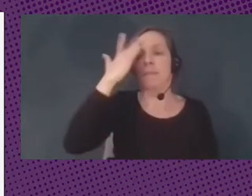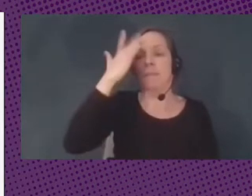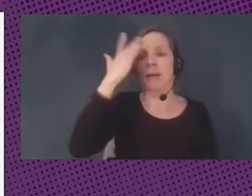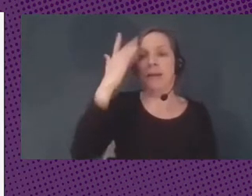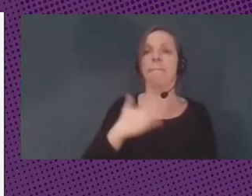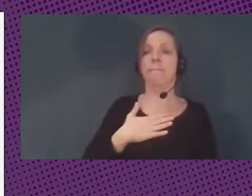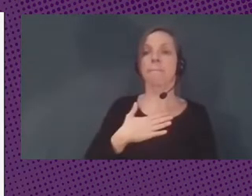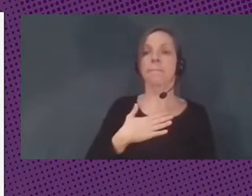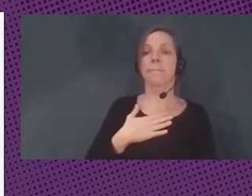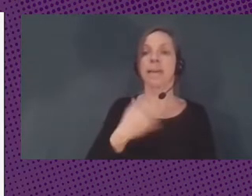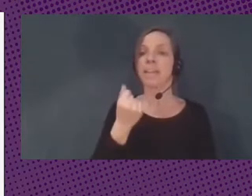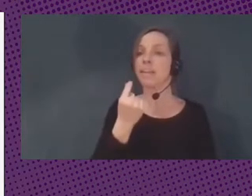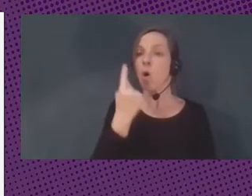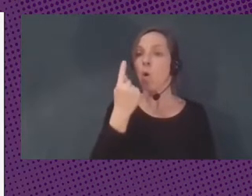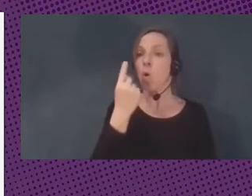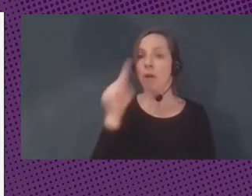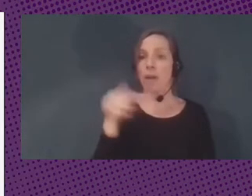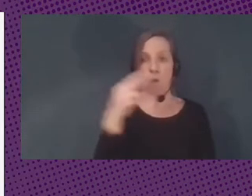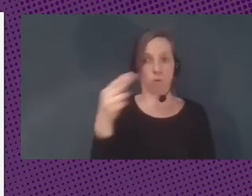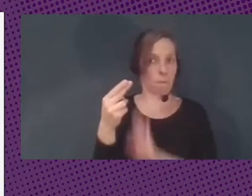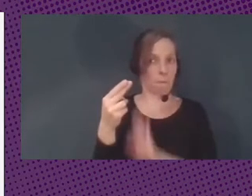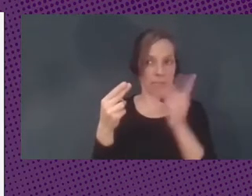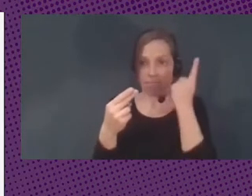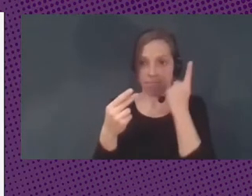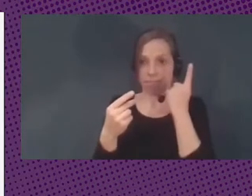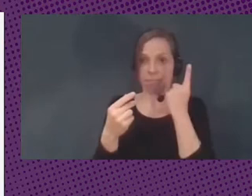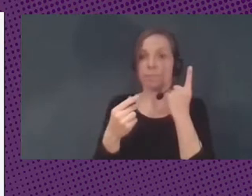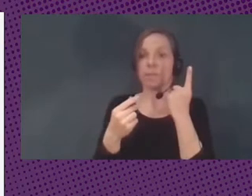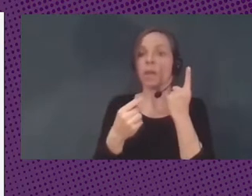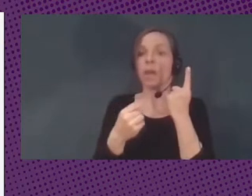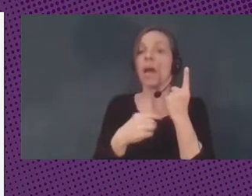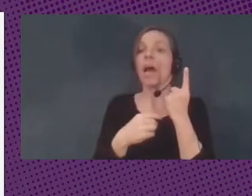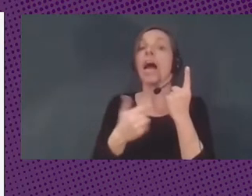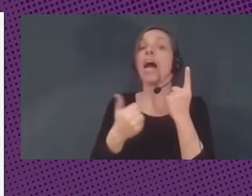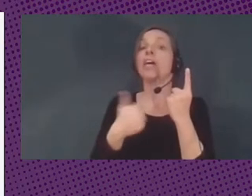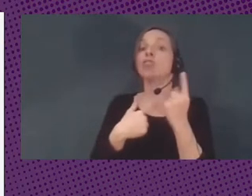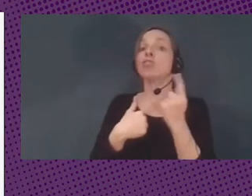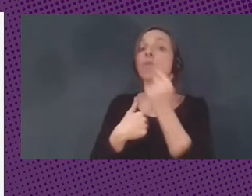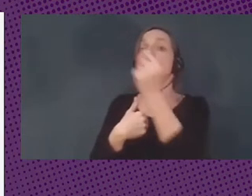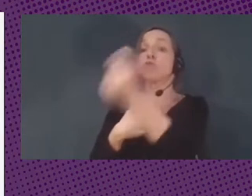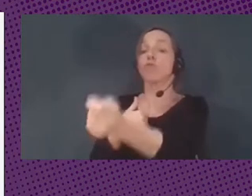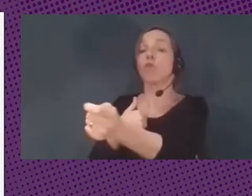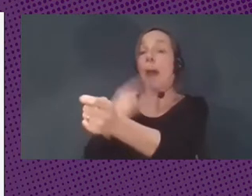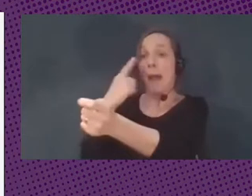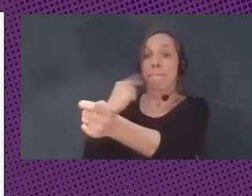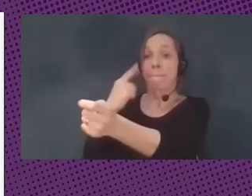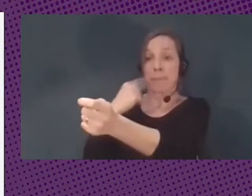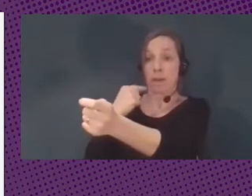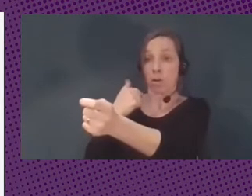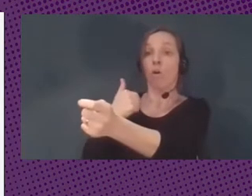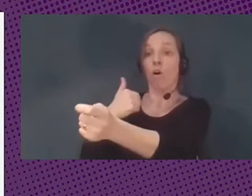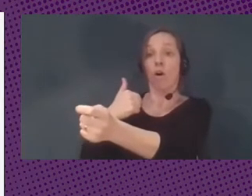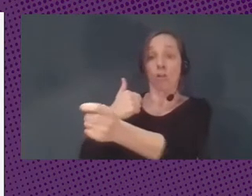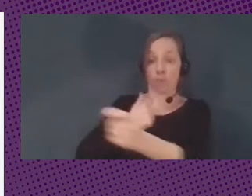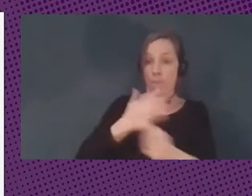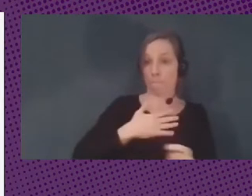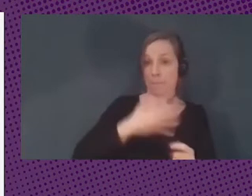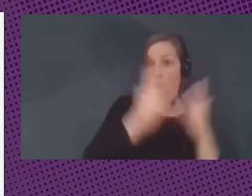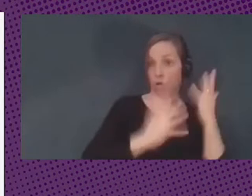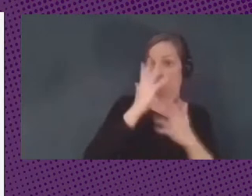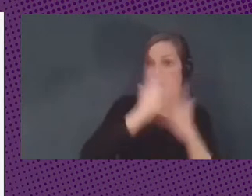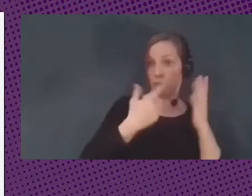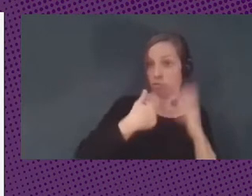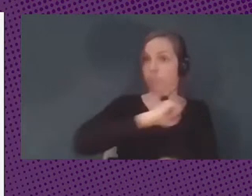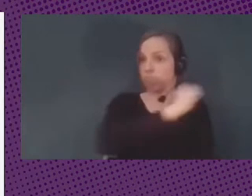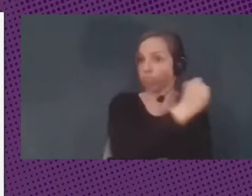mi dinero y se acabó. En el momento que yo lo deposito en el banco, yo registro mi contabilidad que tengo un